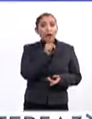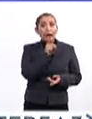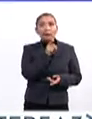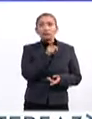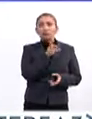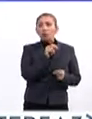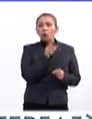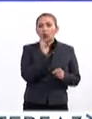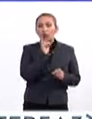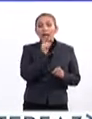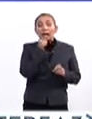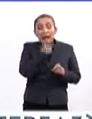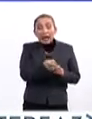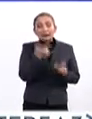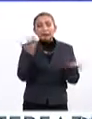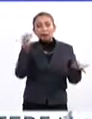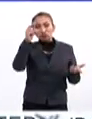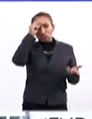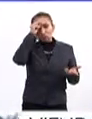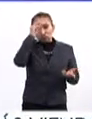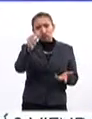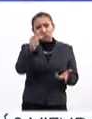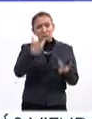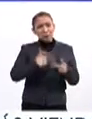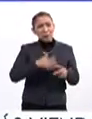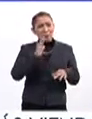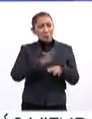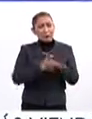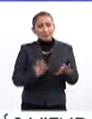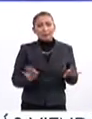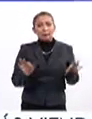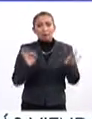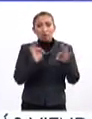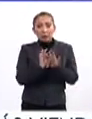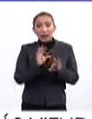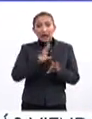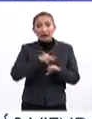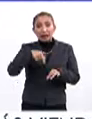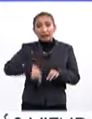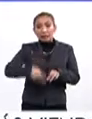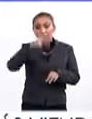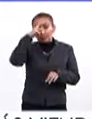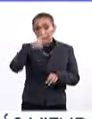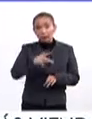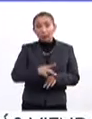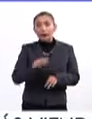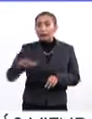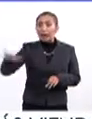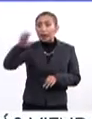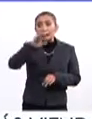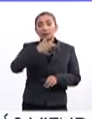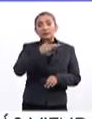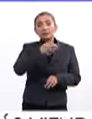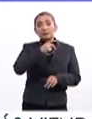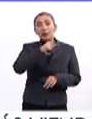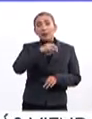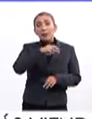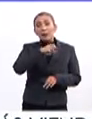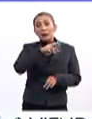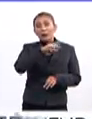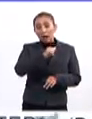no de las mujeres, de los intelectuales más importantes que hemos tenido en México y en Hispanoamérica.